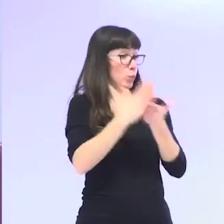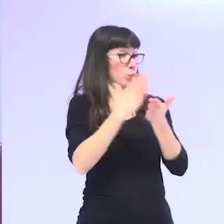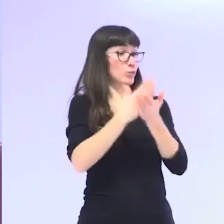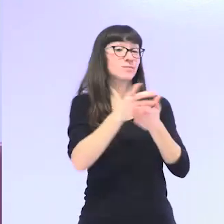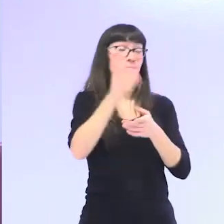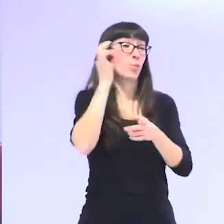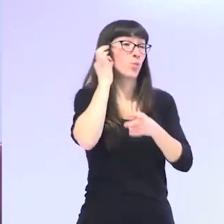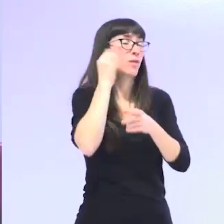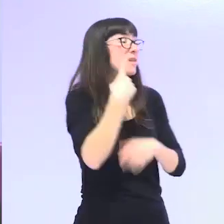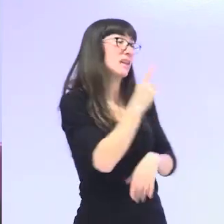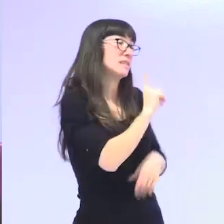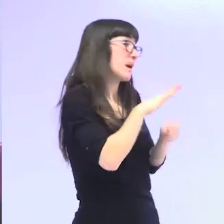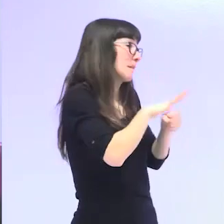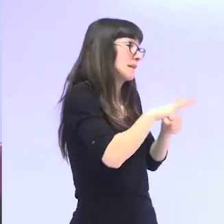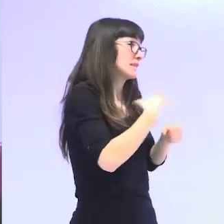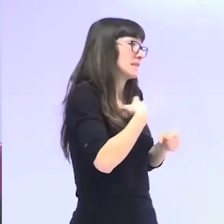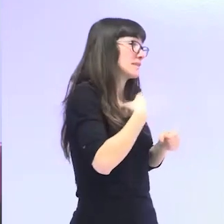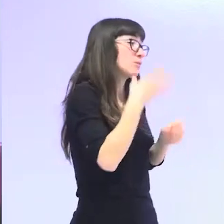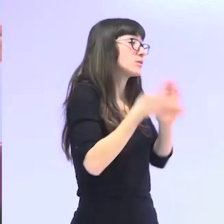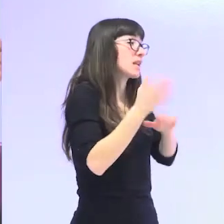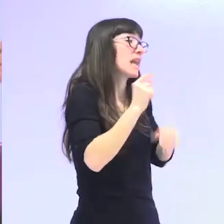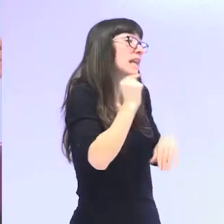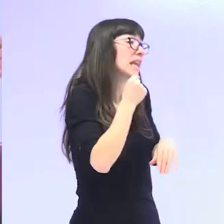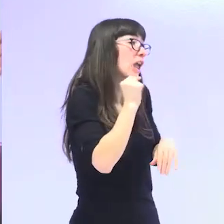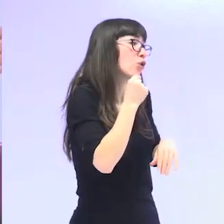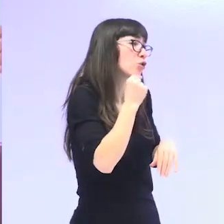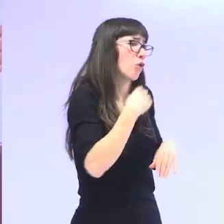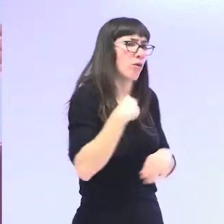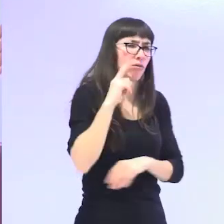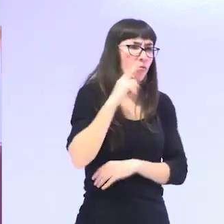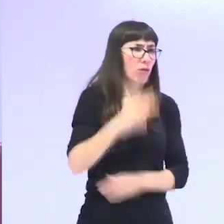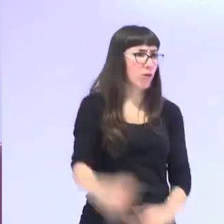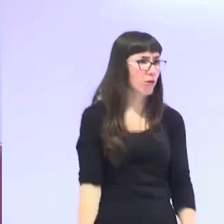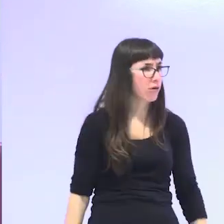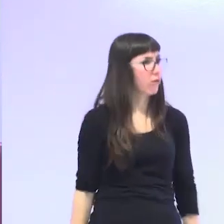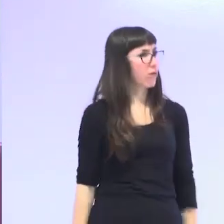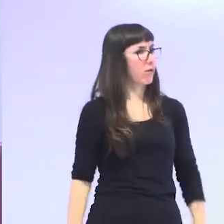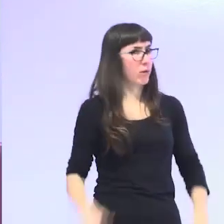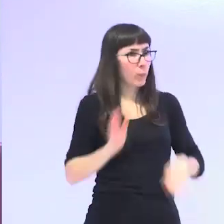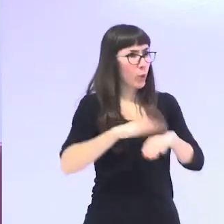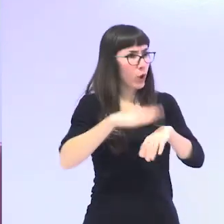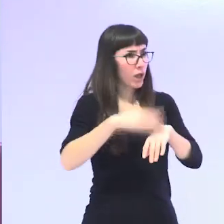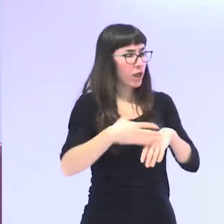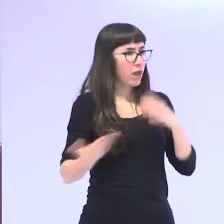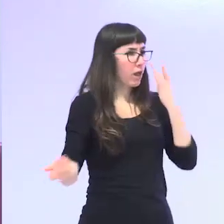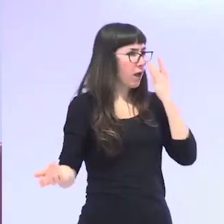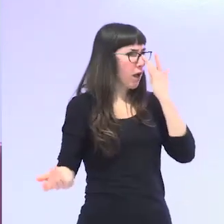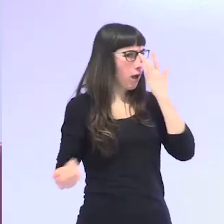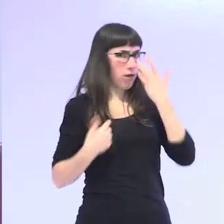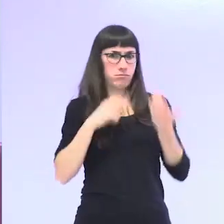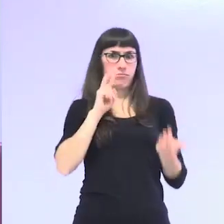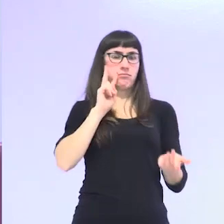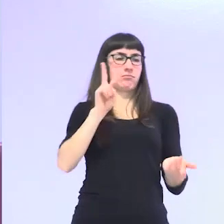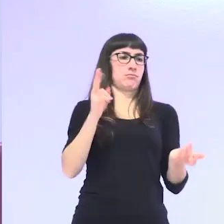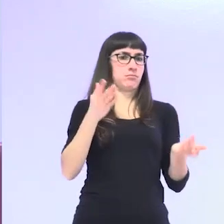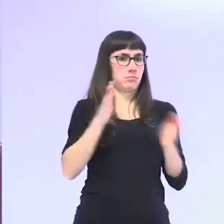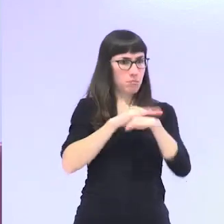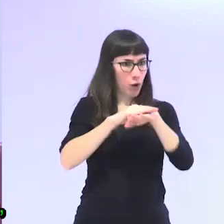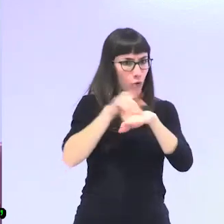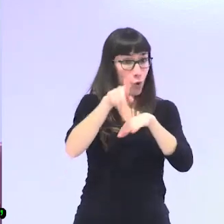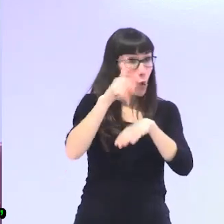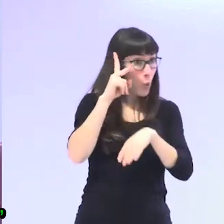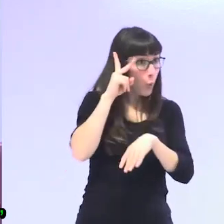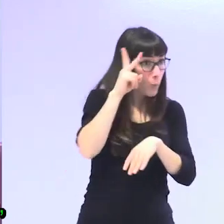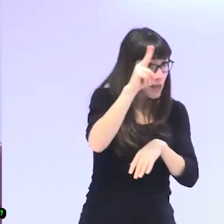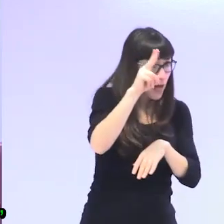el miércoles por la mañana tampoco voy a buscar el nieto el juez y dices es que esto no puede ser es que al final lo que yo le digo a las mujeres cuando se jubinan les digo